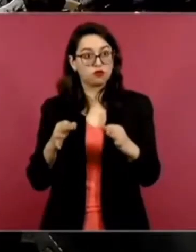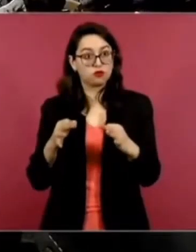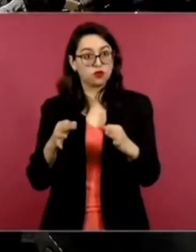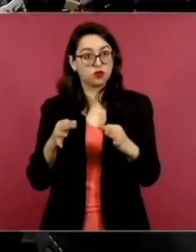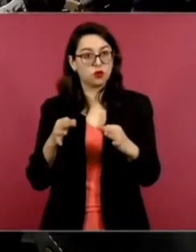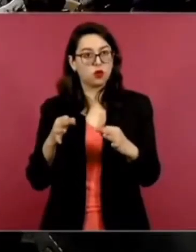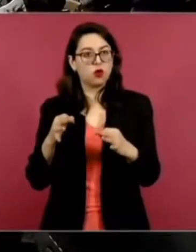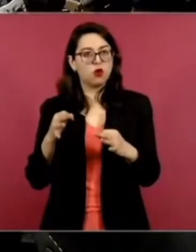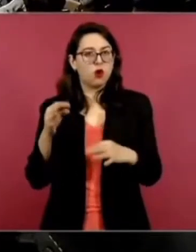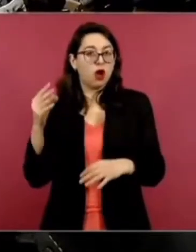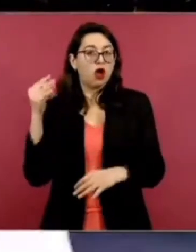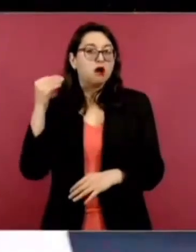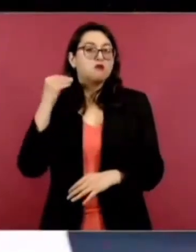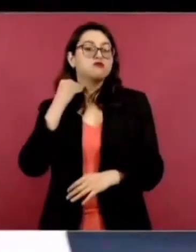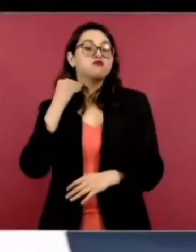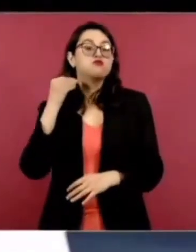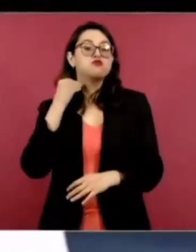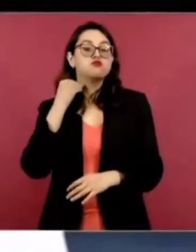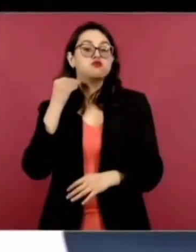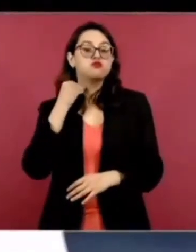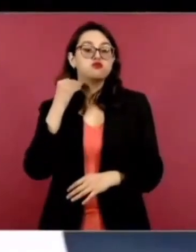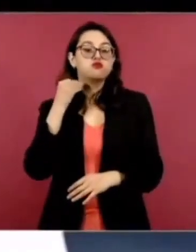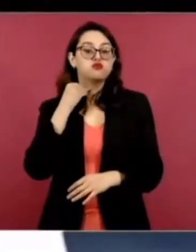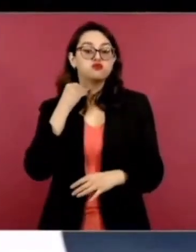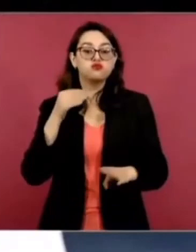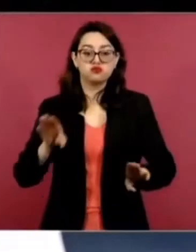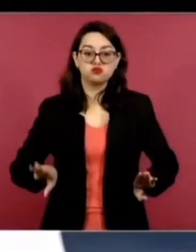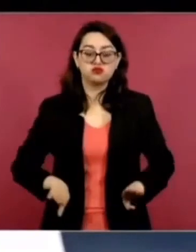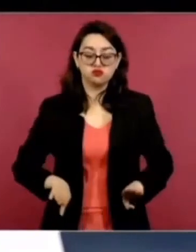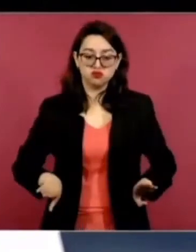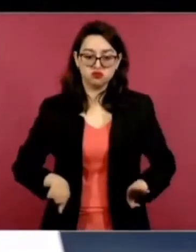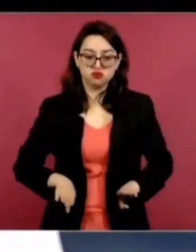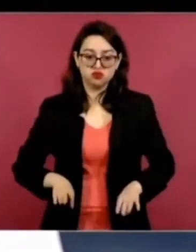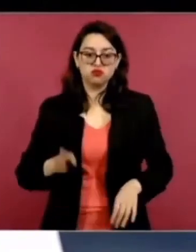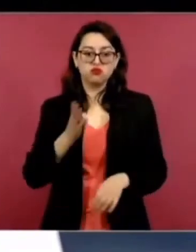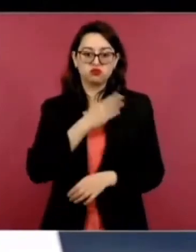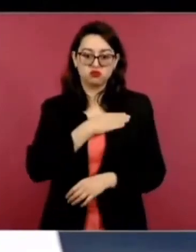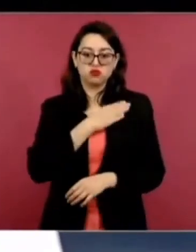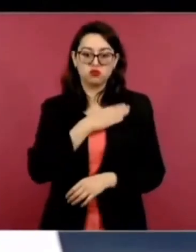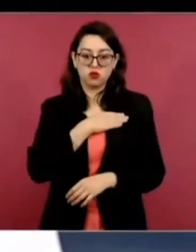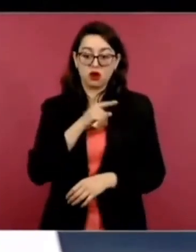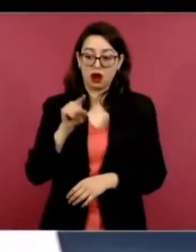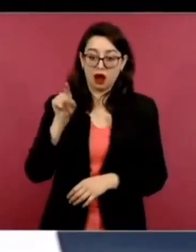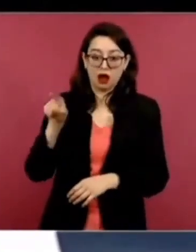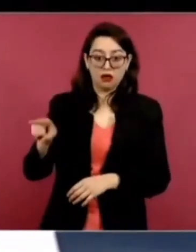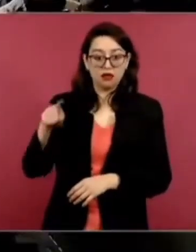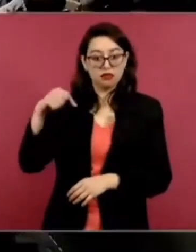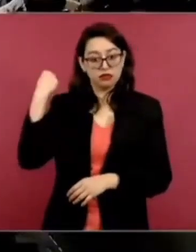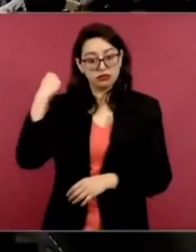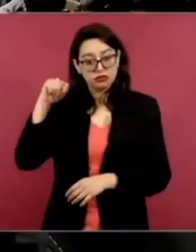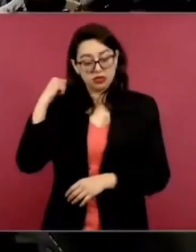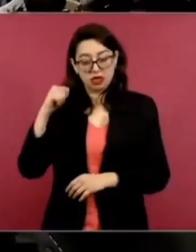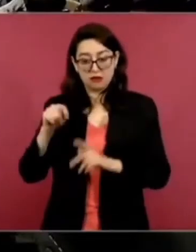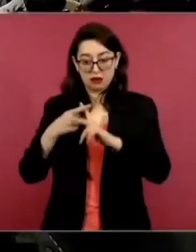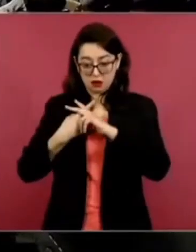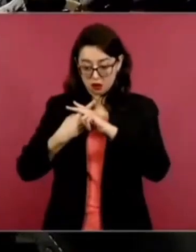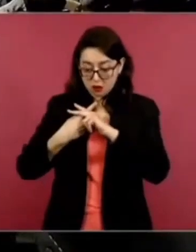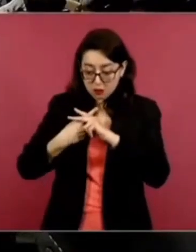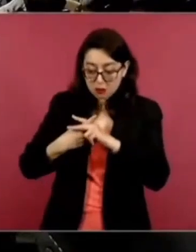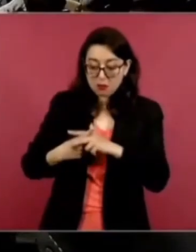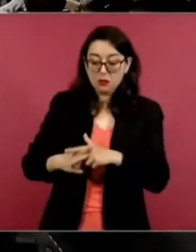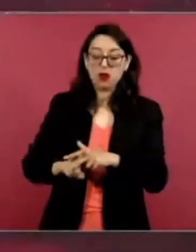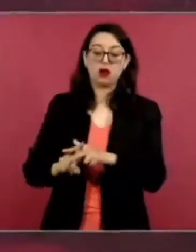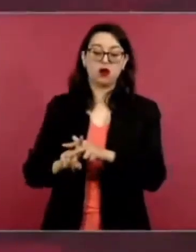abogado, una gente buena, en Tabasco, Jesús Sevilla Zurita,